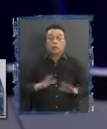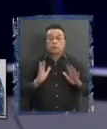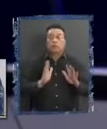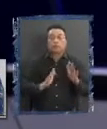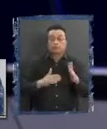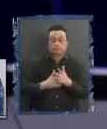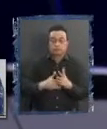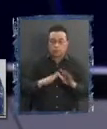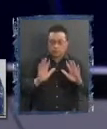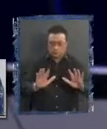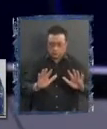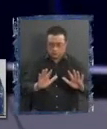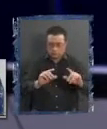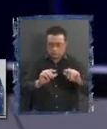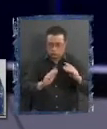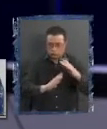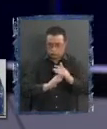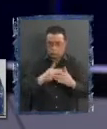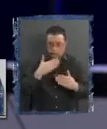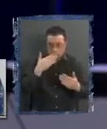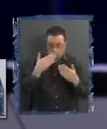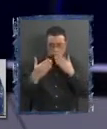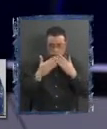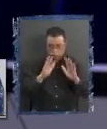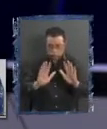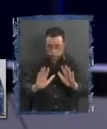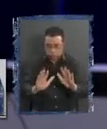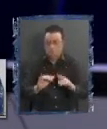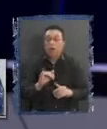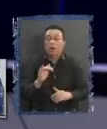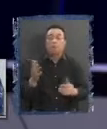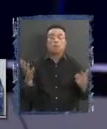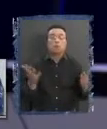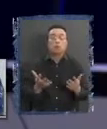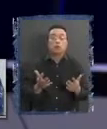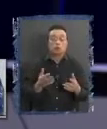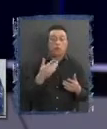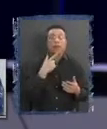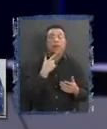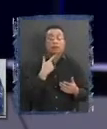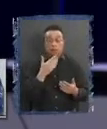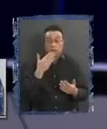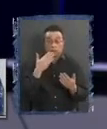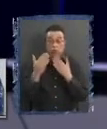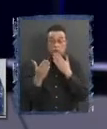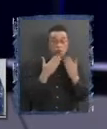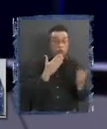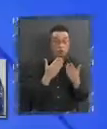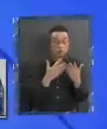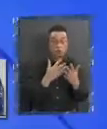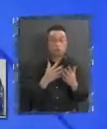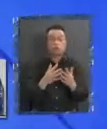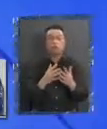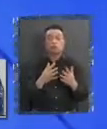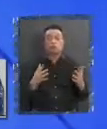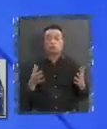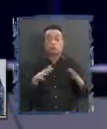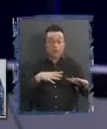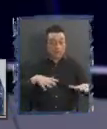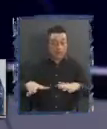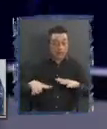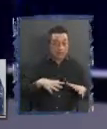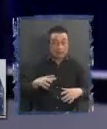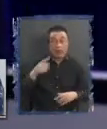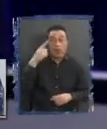quédense ahí quietitos porque vamos a seguir conversando. Muy buena, colegio alemán, Betina Jor. Muy activa, pero